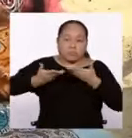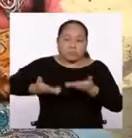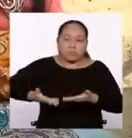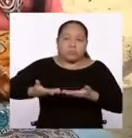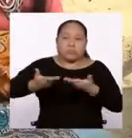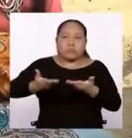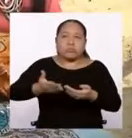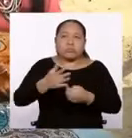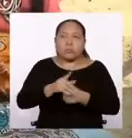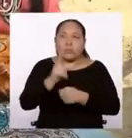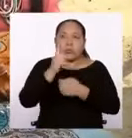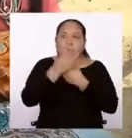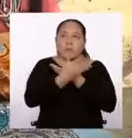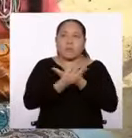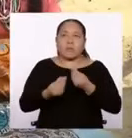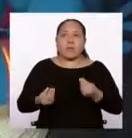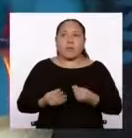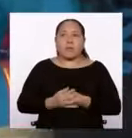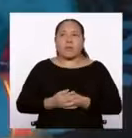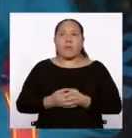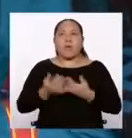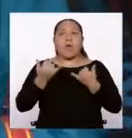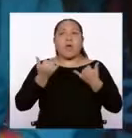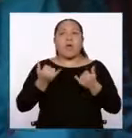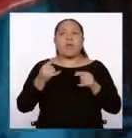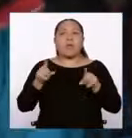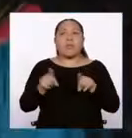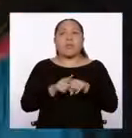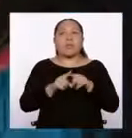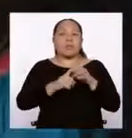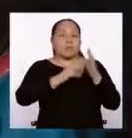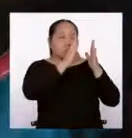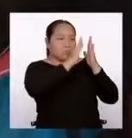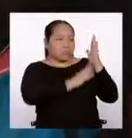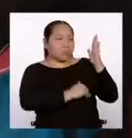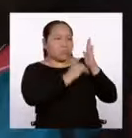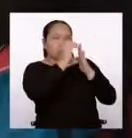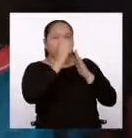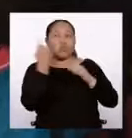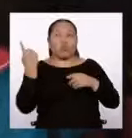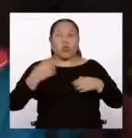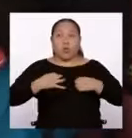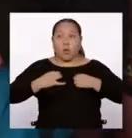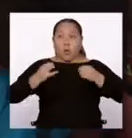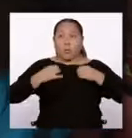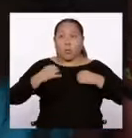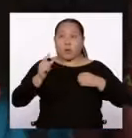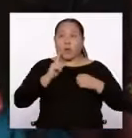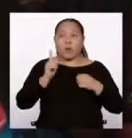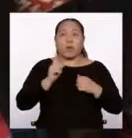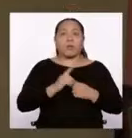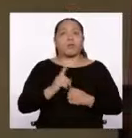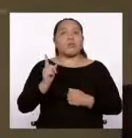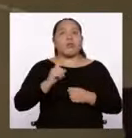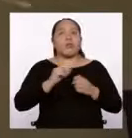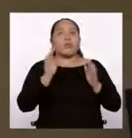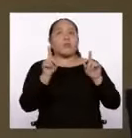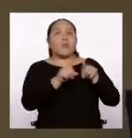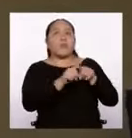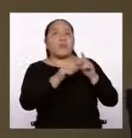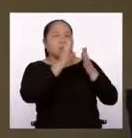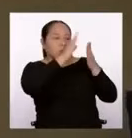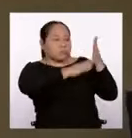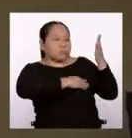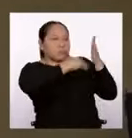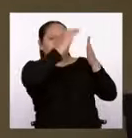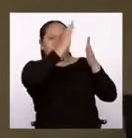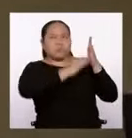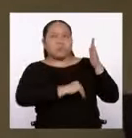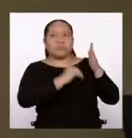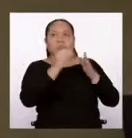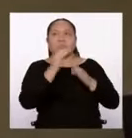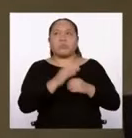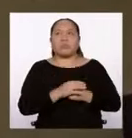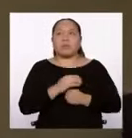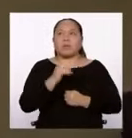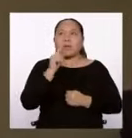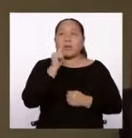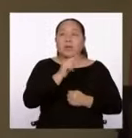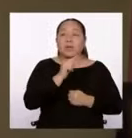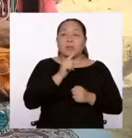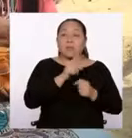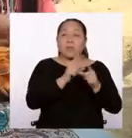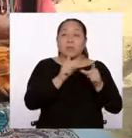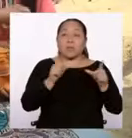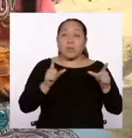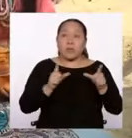Y ahora nos pasamos en murales también, ya no en telares, sino en paredes a pintar los murales. Y estos murales